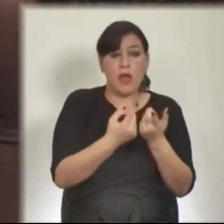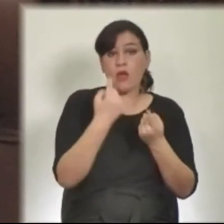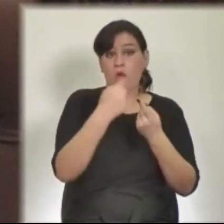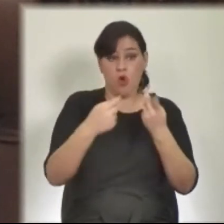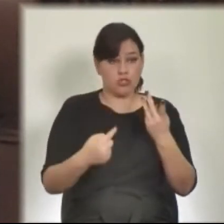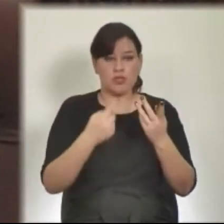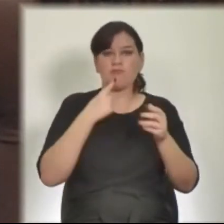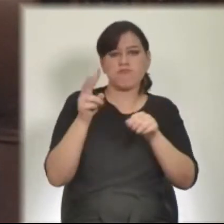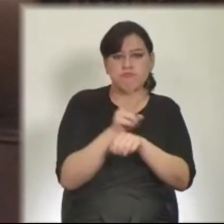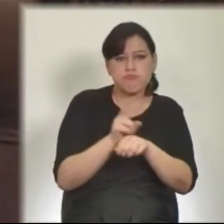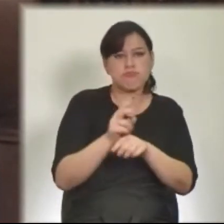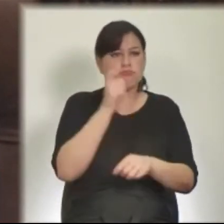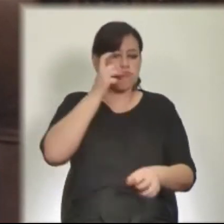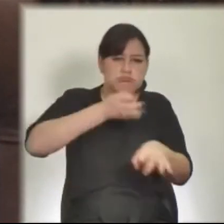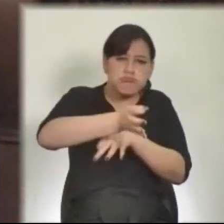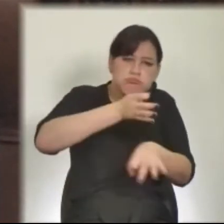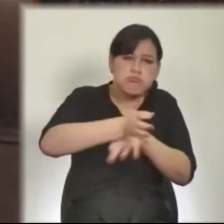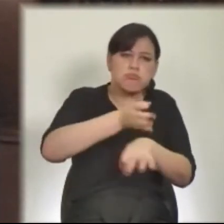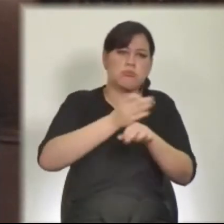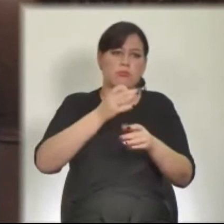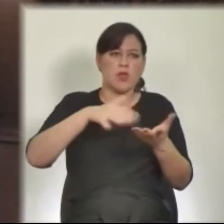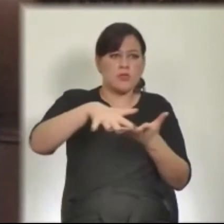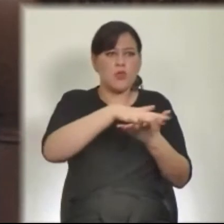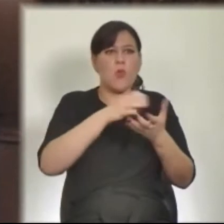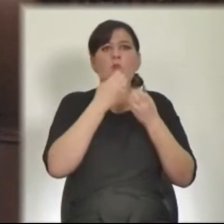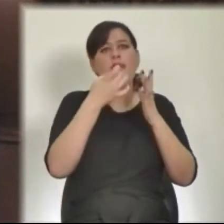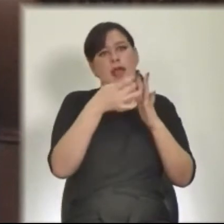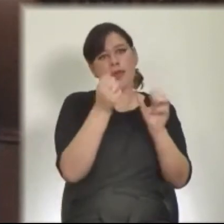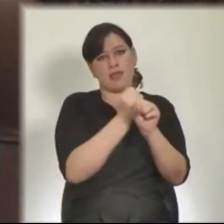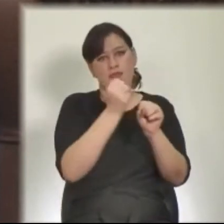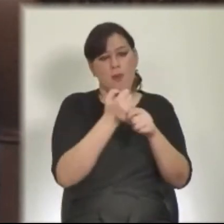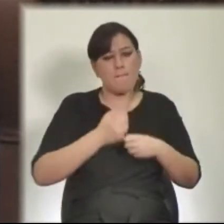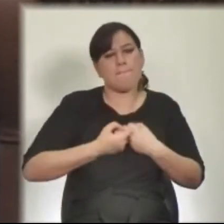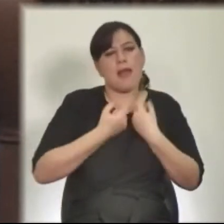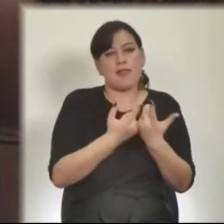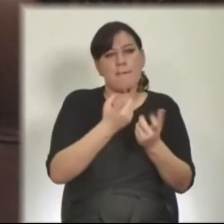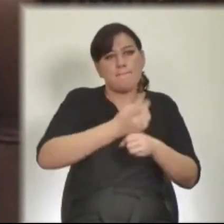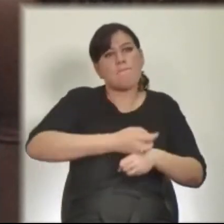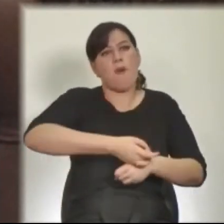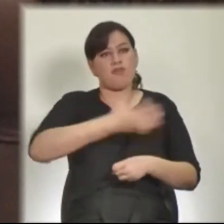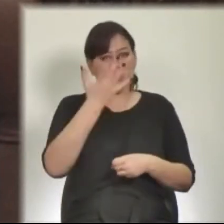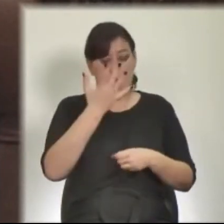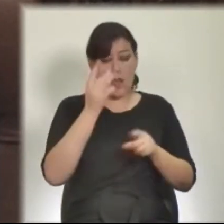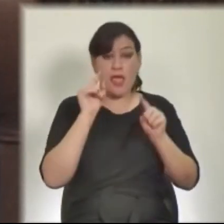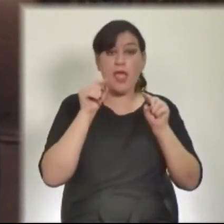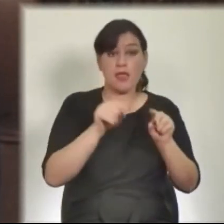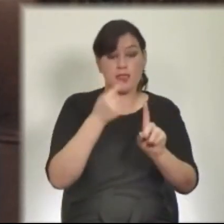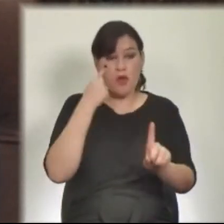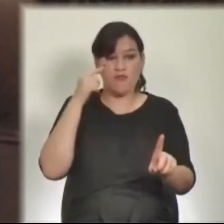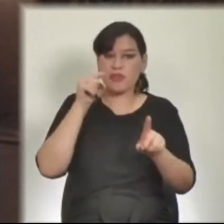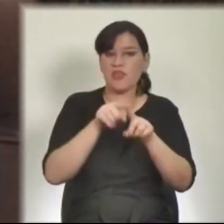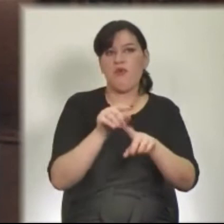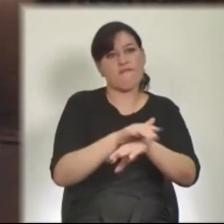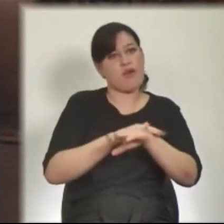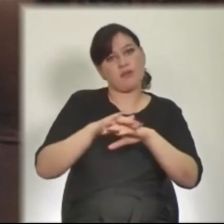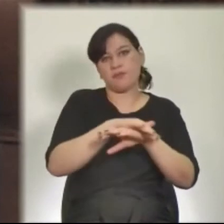competencia, formación y condiciones de trabajo que permitan profesionalizar su accionar. Esta orientación es la base